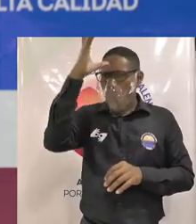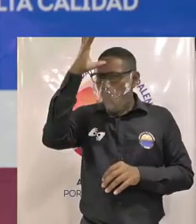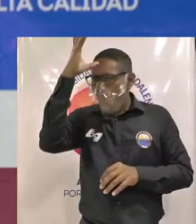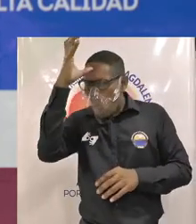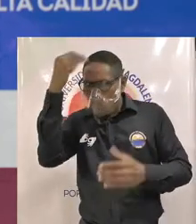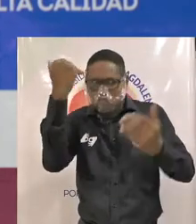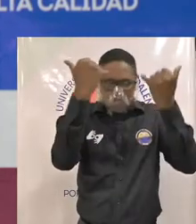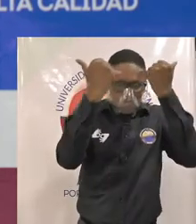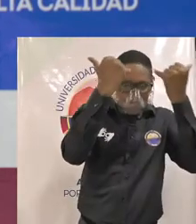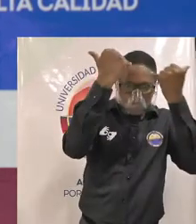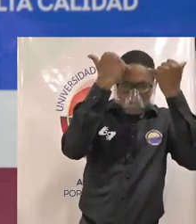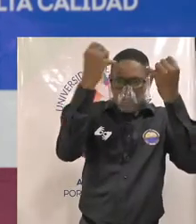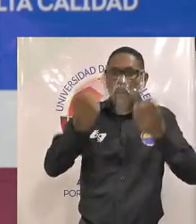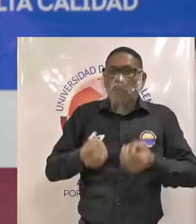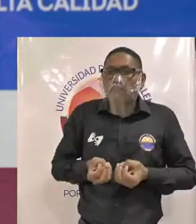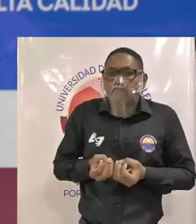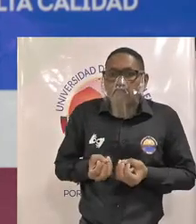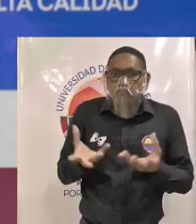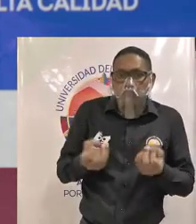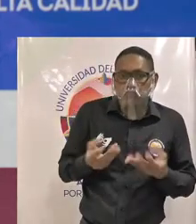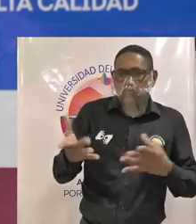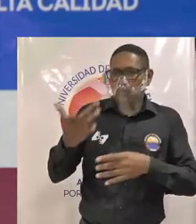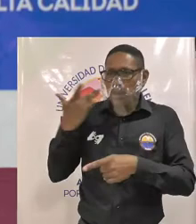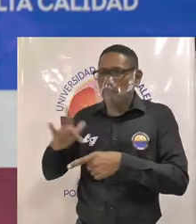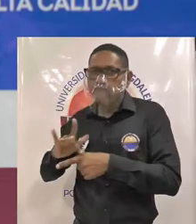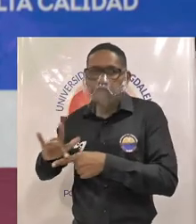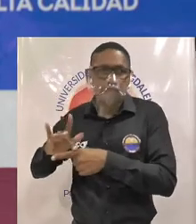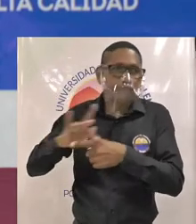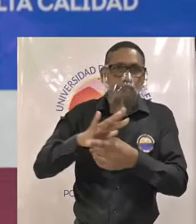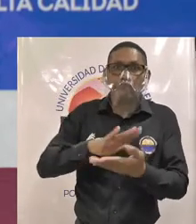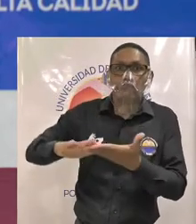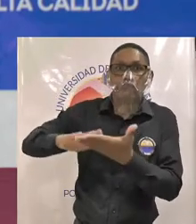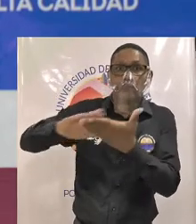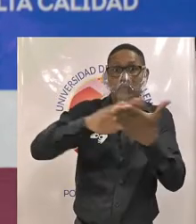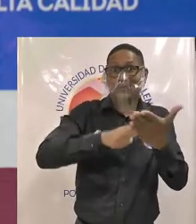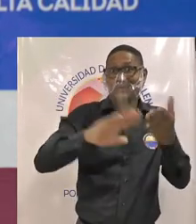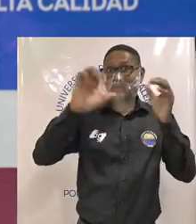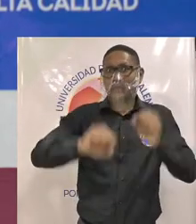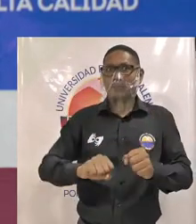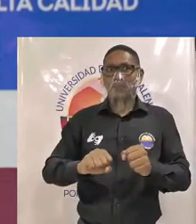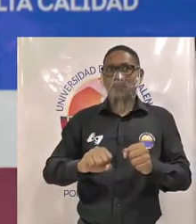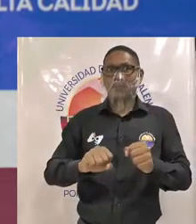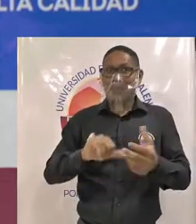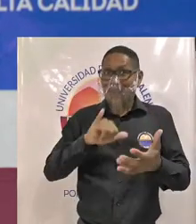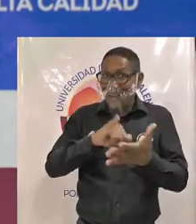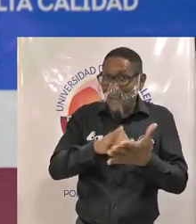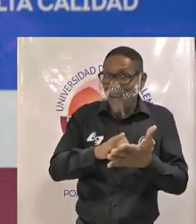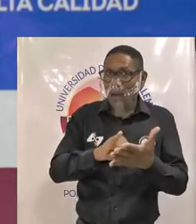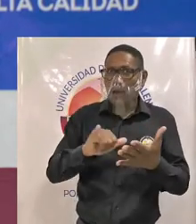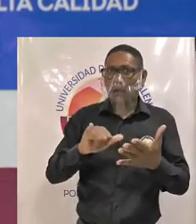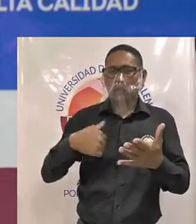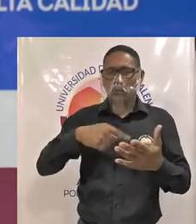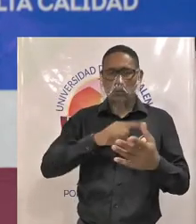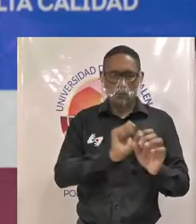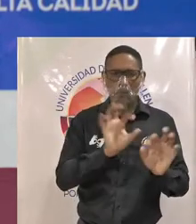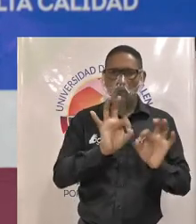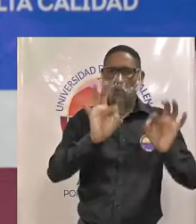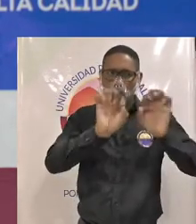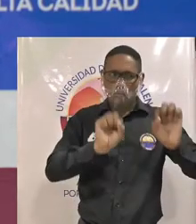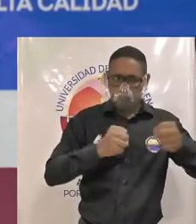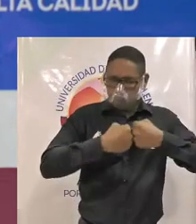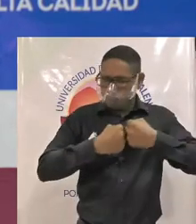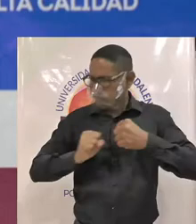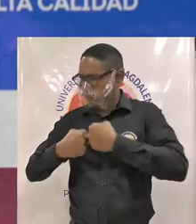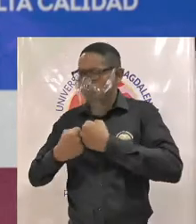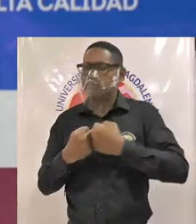el que se lleve al territorio y allí en ese en ese eje es donde encontramos como ese esa articulación que creemos se